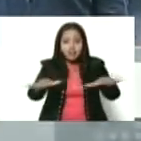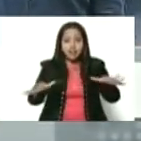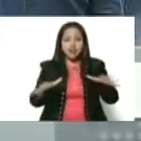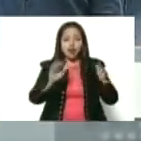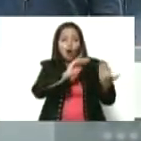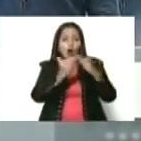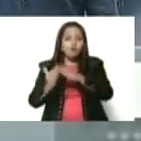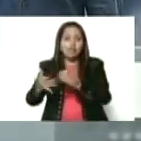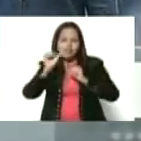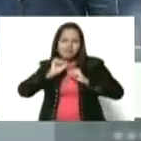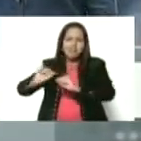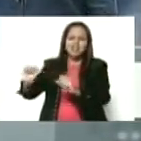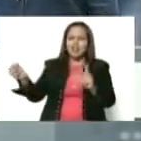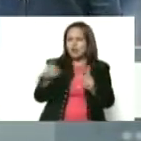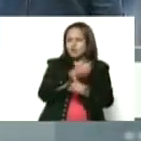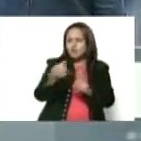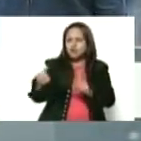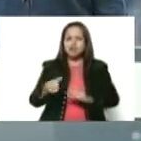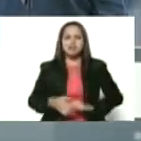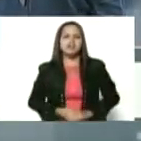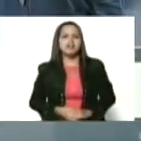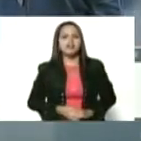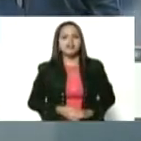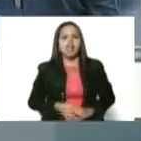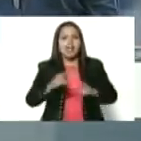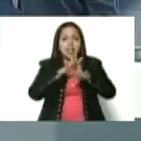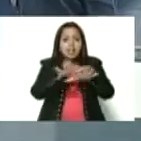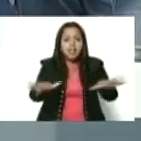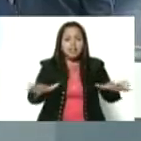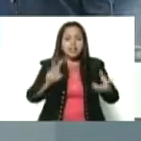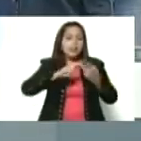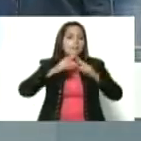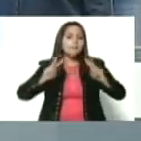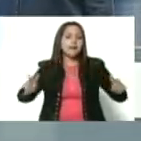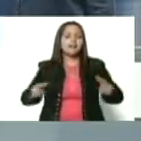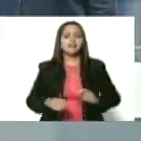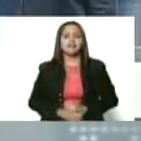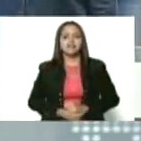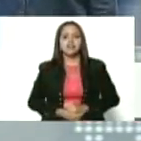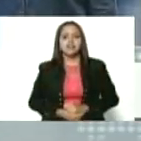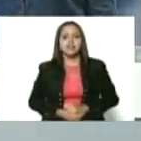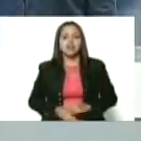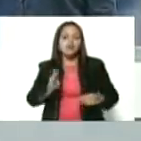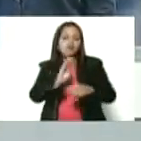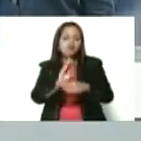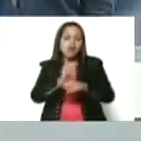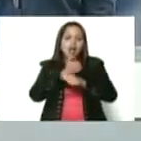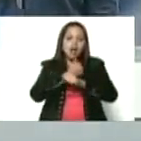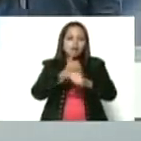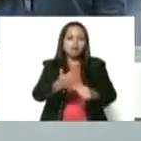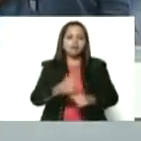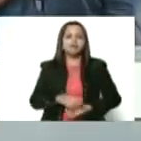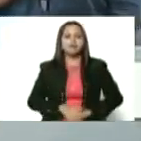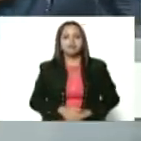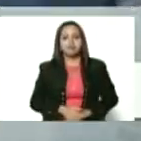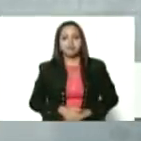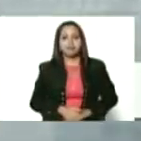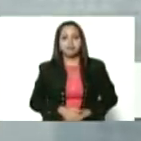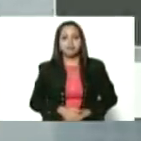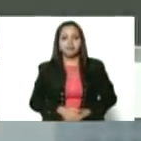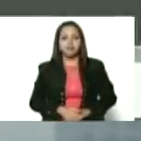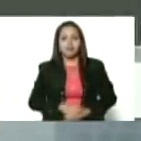violencia, la red comunal de paz, de protección y de amor. A nivel